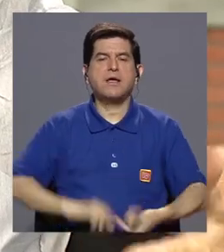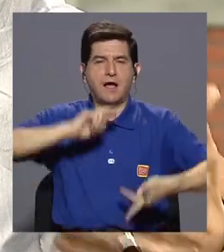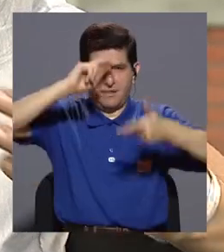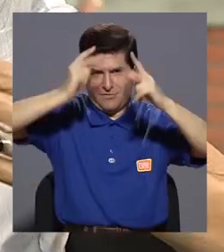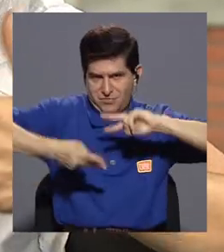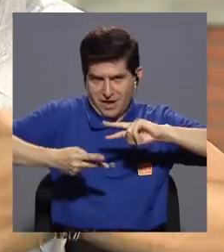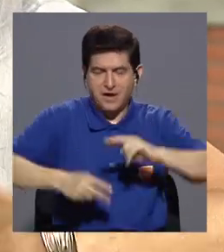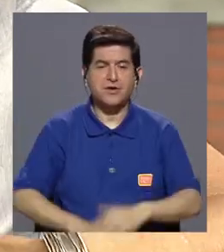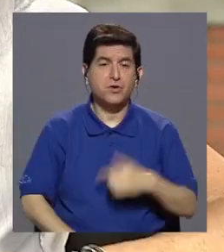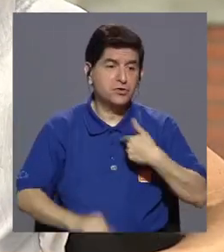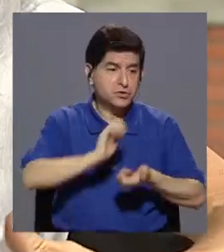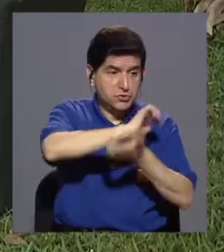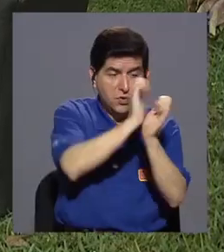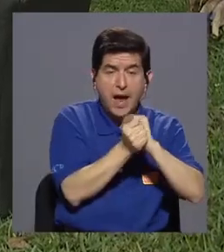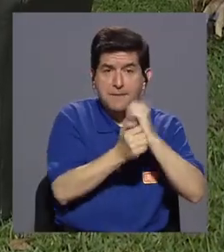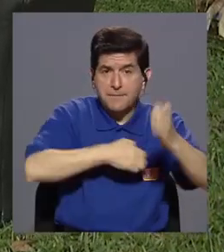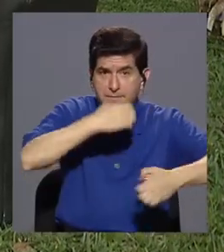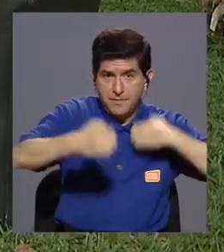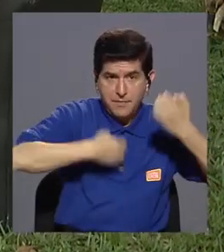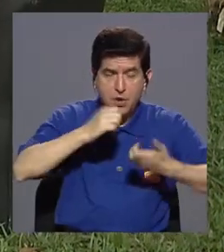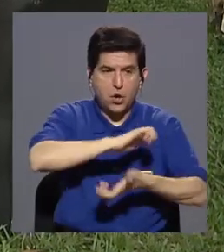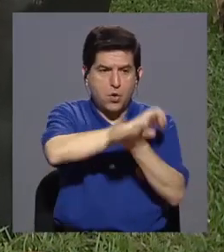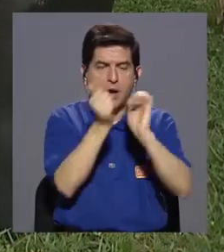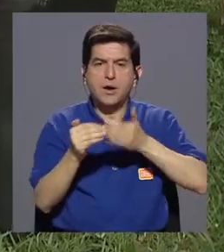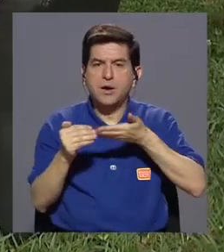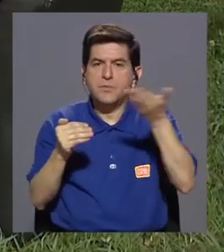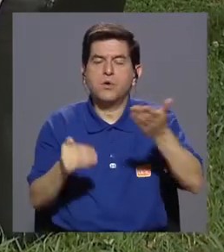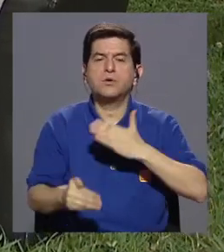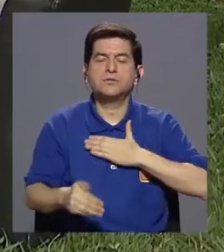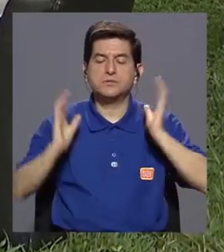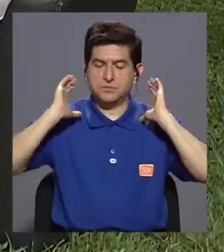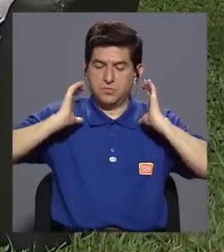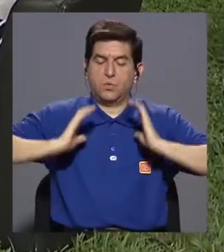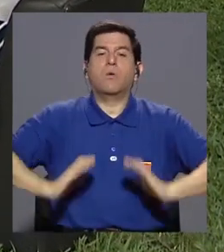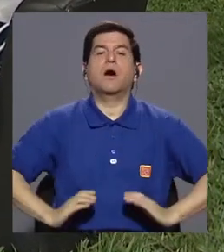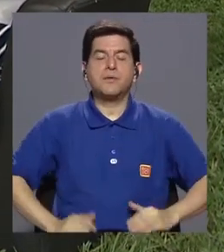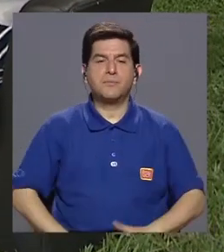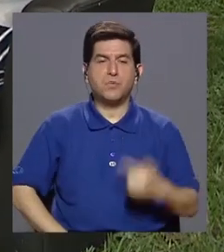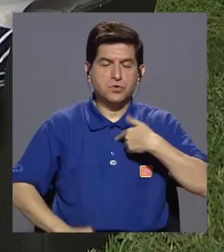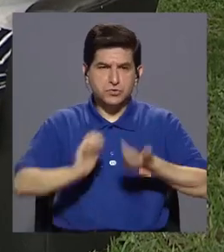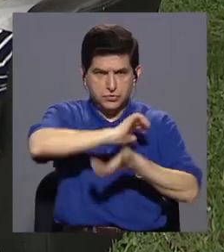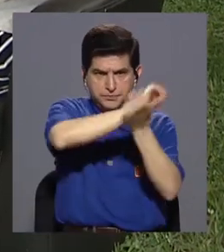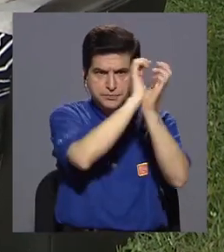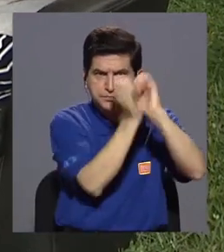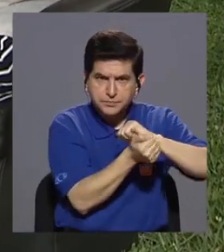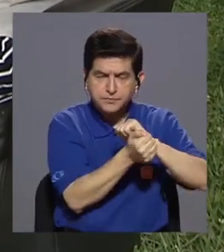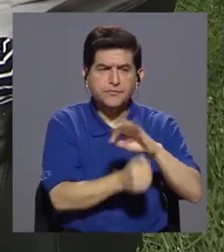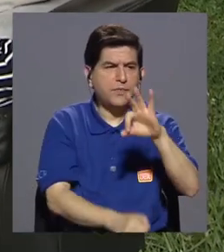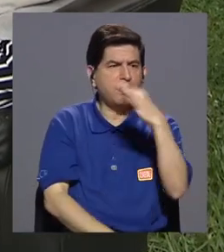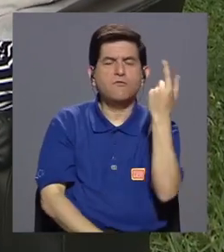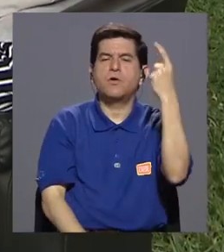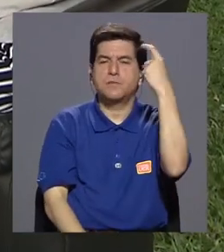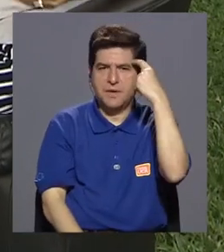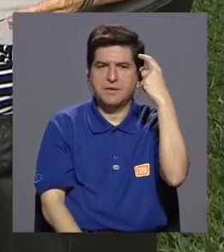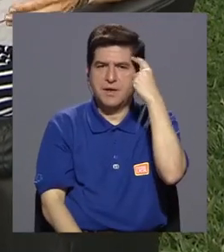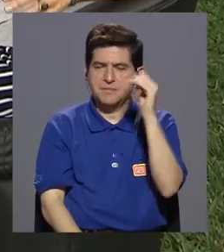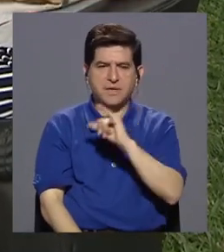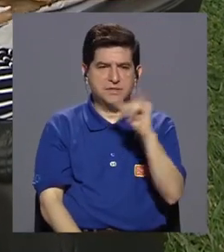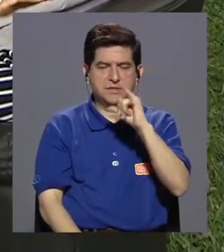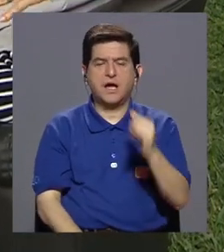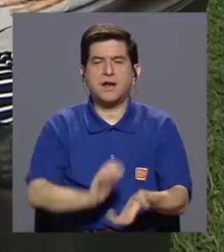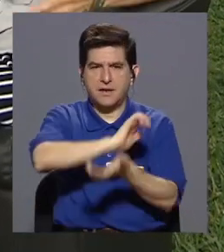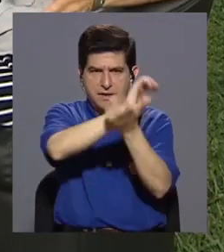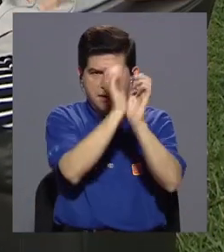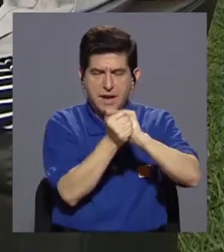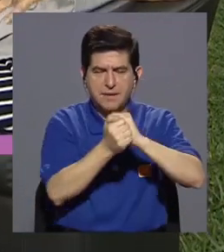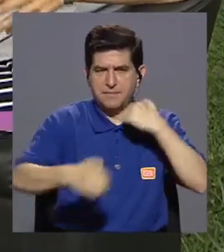Si modifico mis emociones, se modifican cosas en mi cuerpo, si modifico la forma de pensar, también se